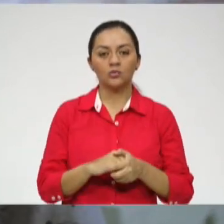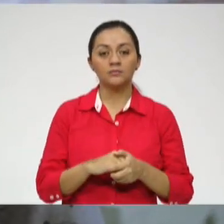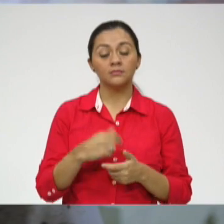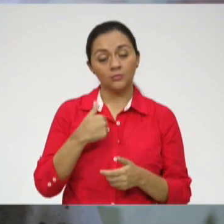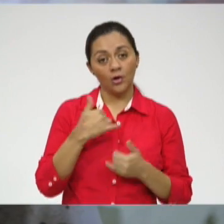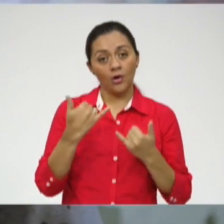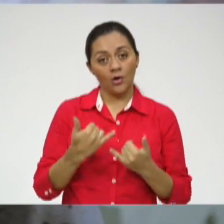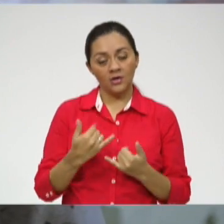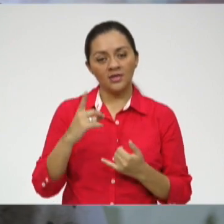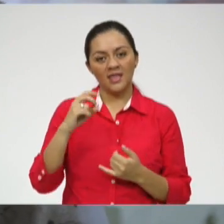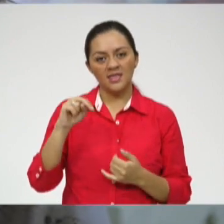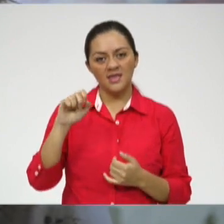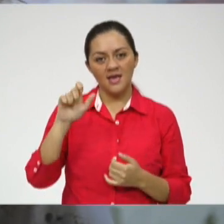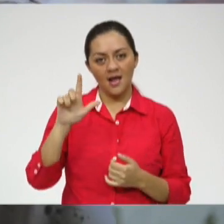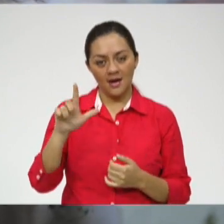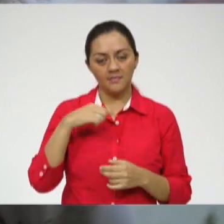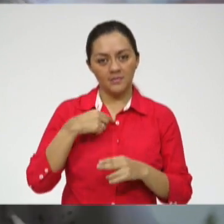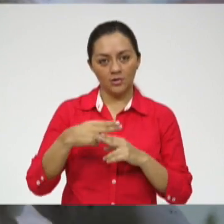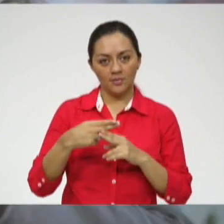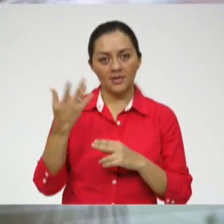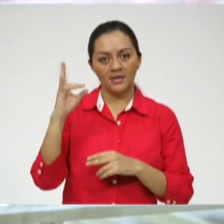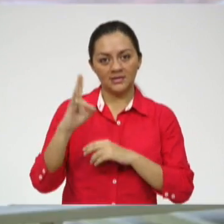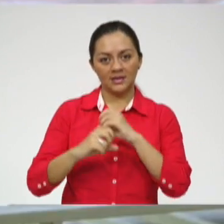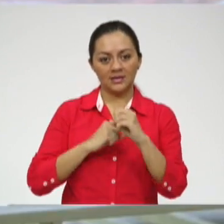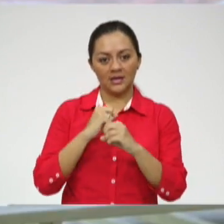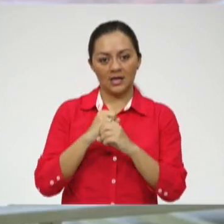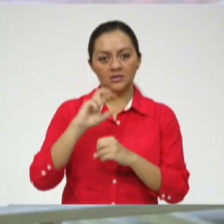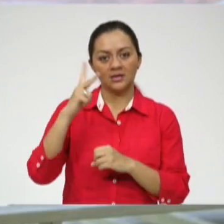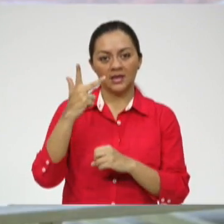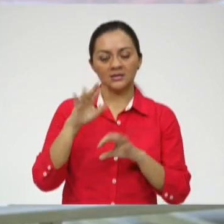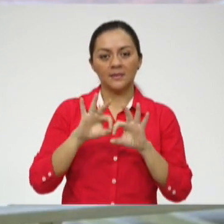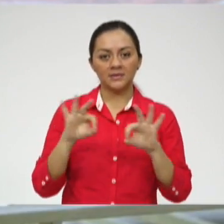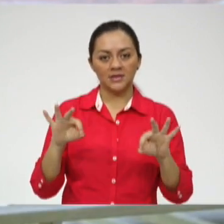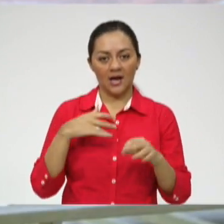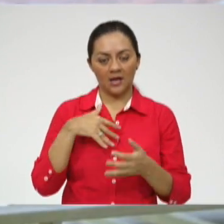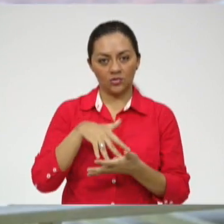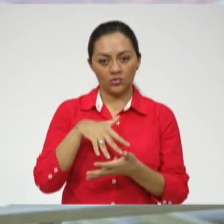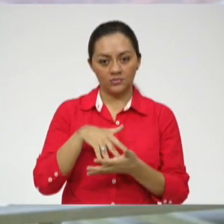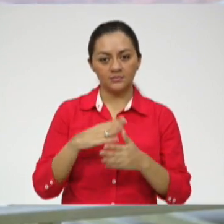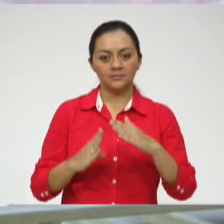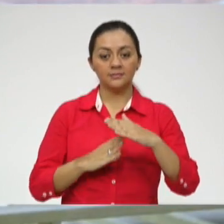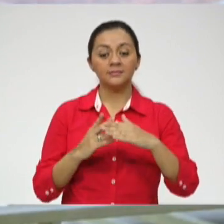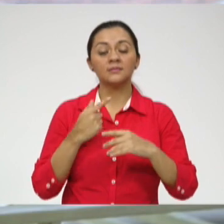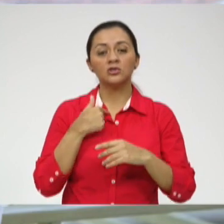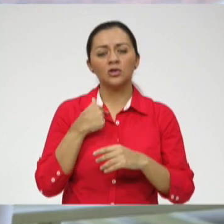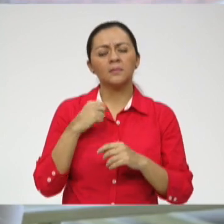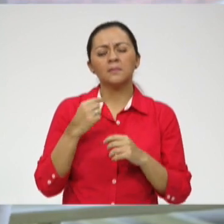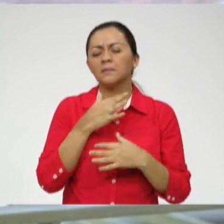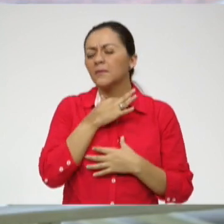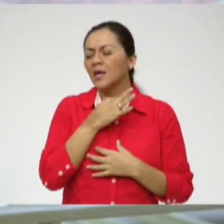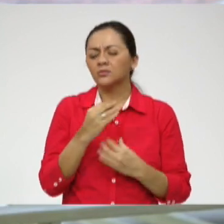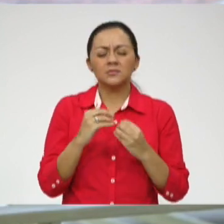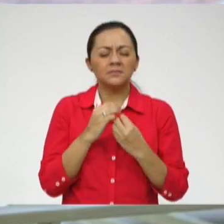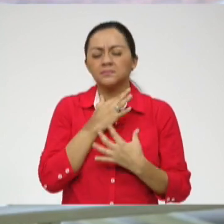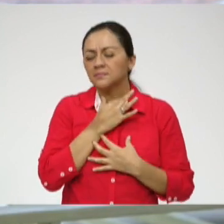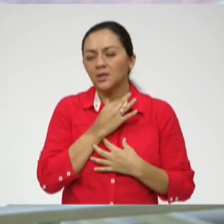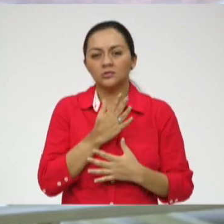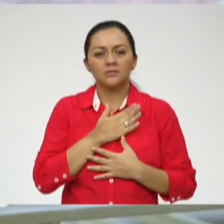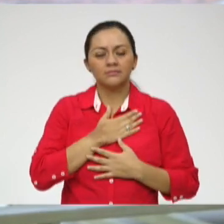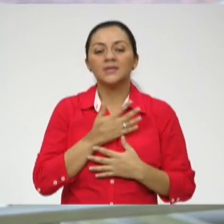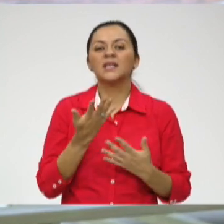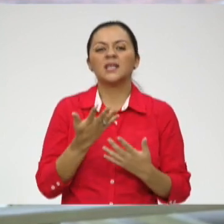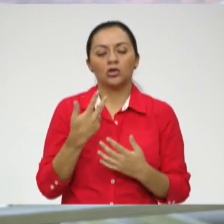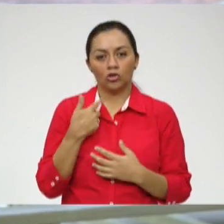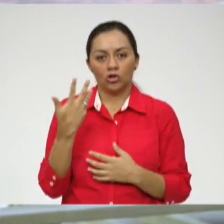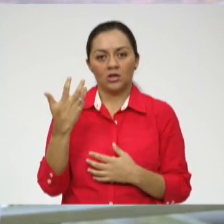tercero bachillerato y tengo 17 años. Lo que más me gusta y creo que llenaría mi vida sería